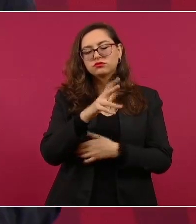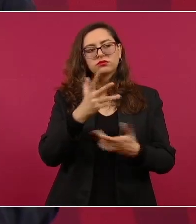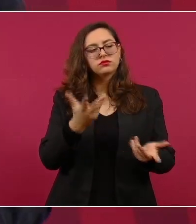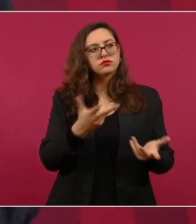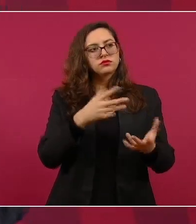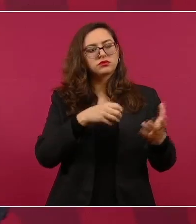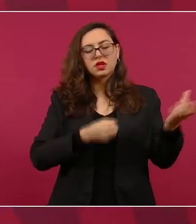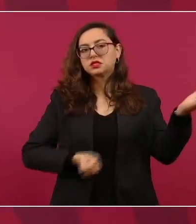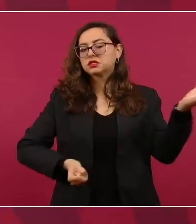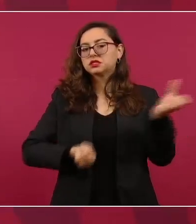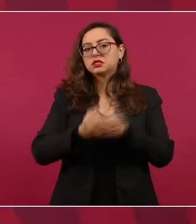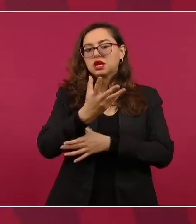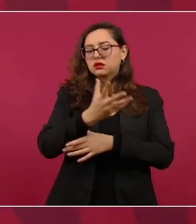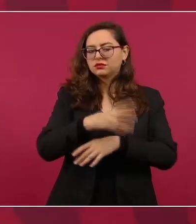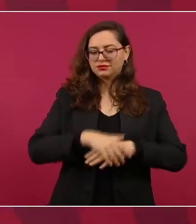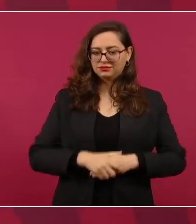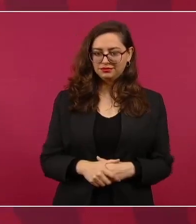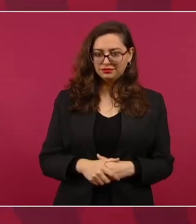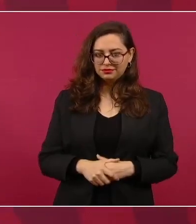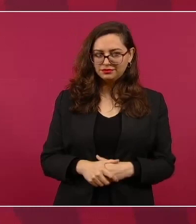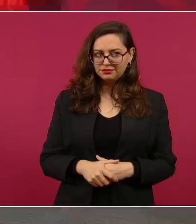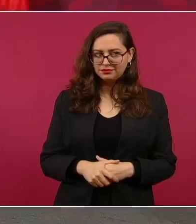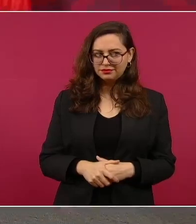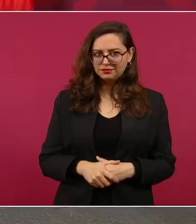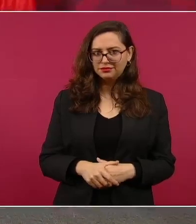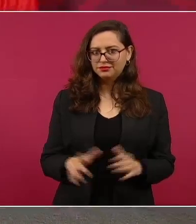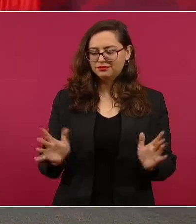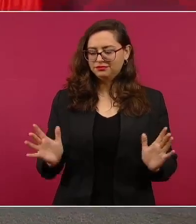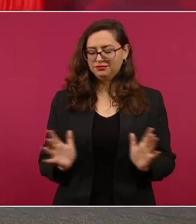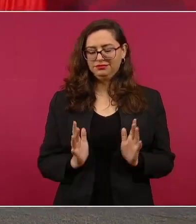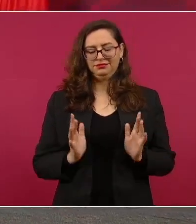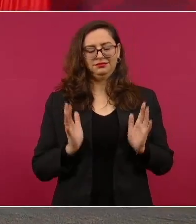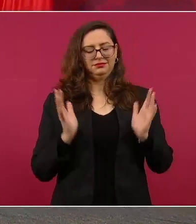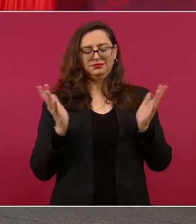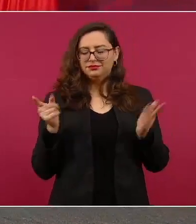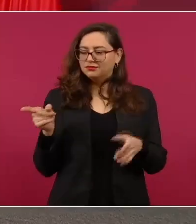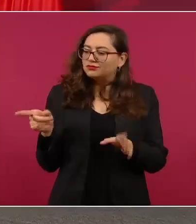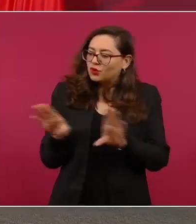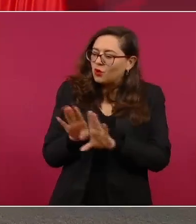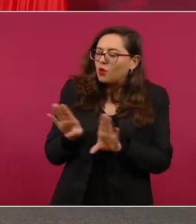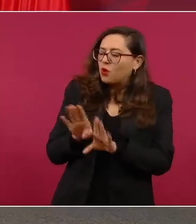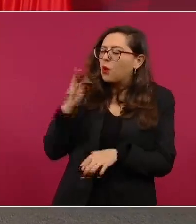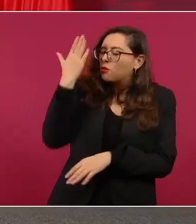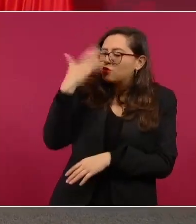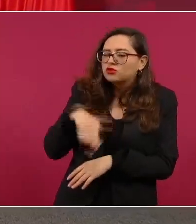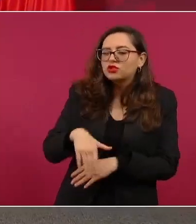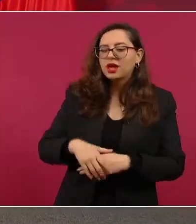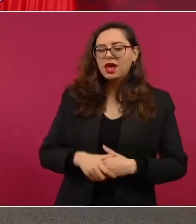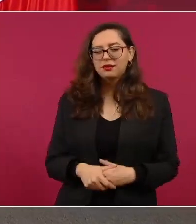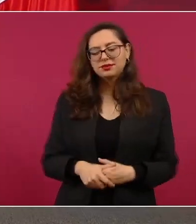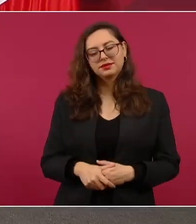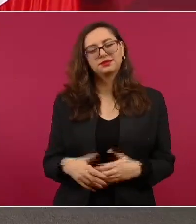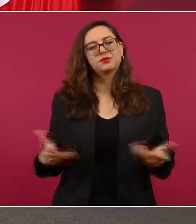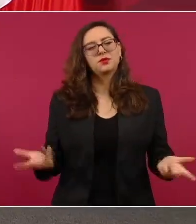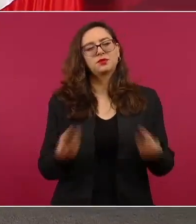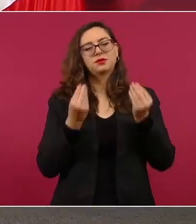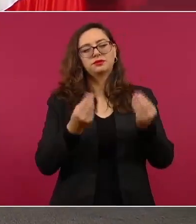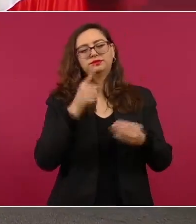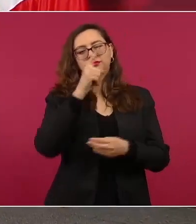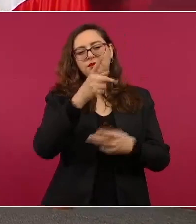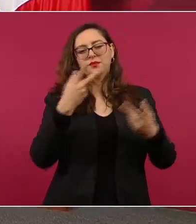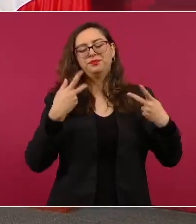revisando la lista de millones de presos?